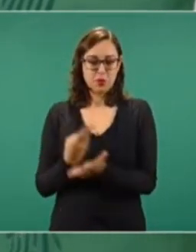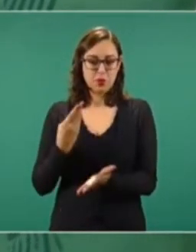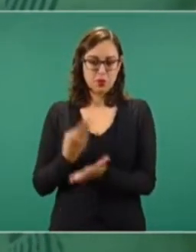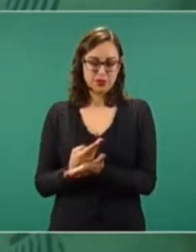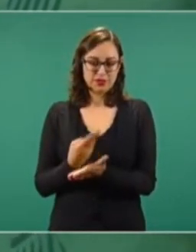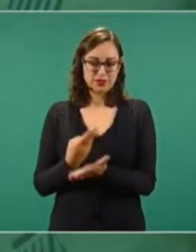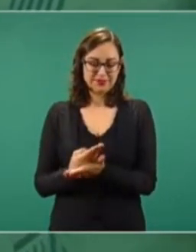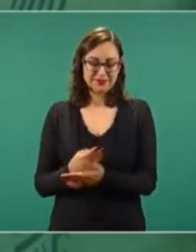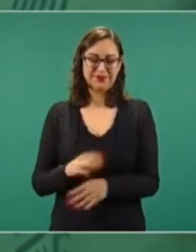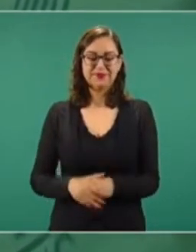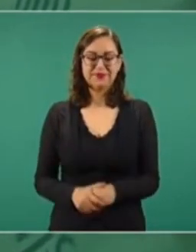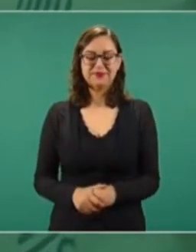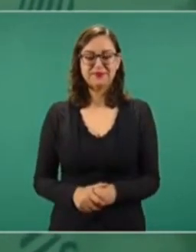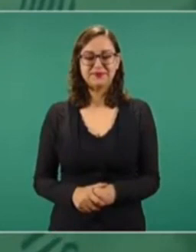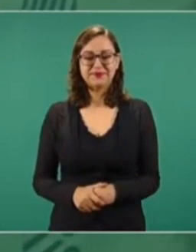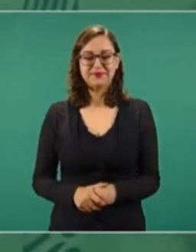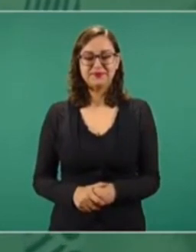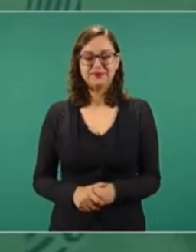T-54.